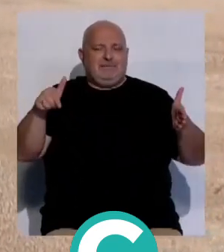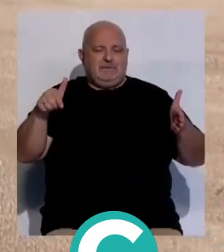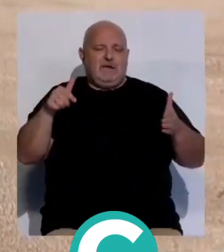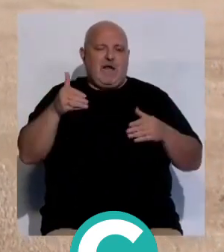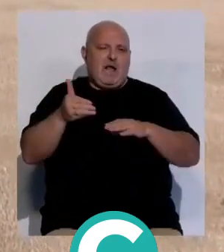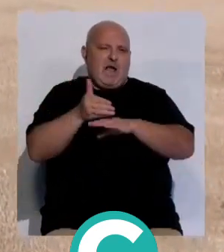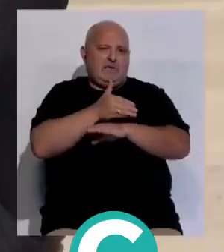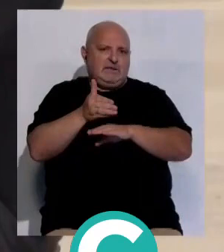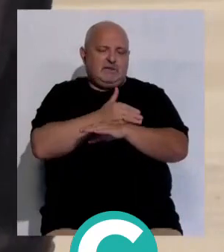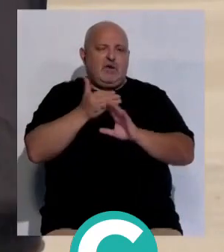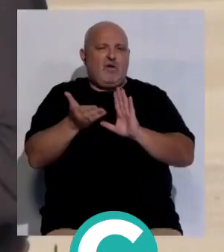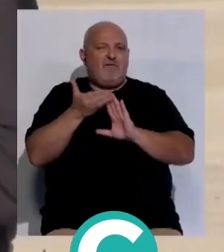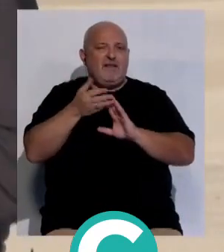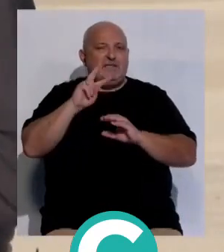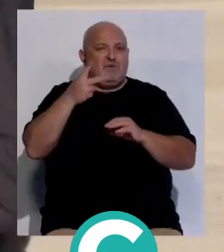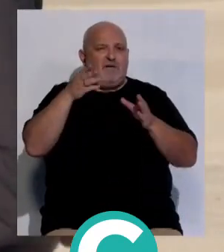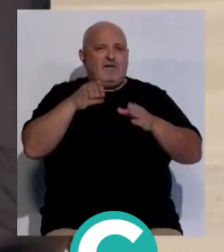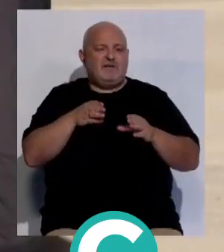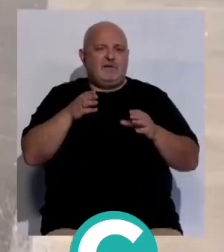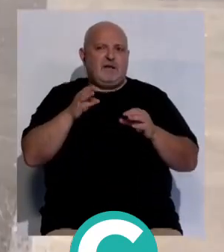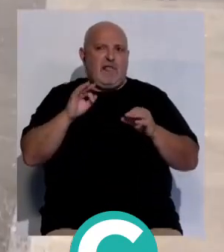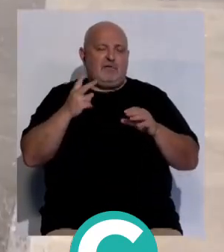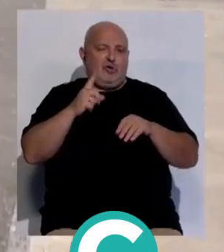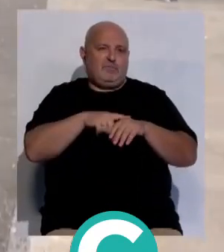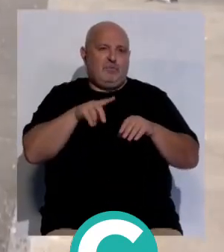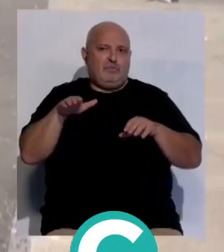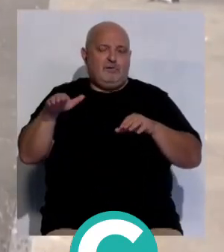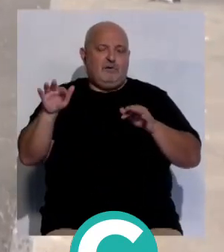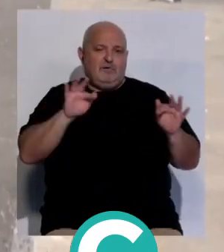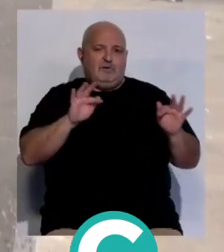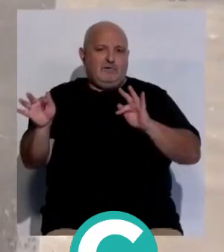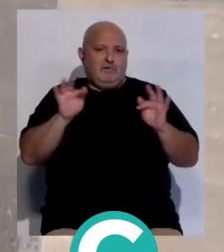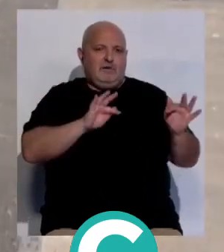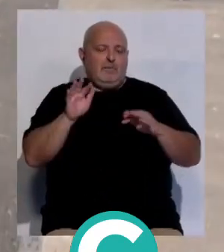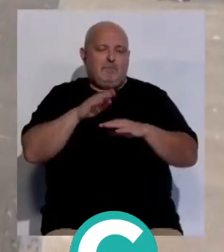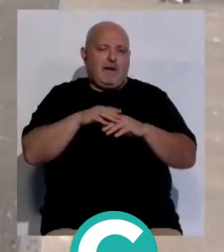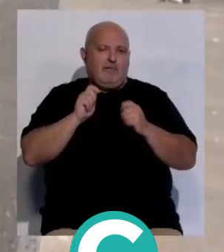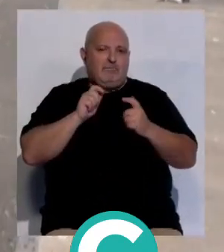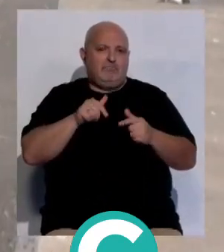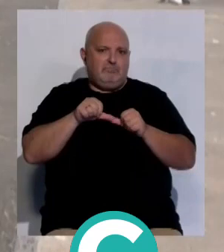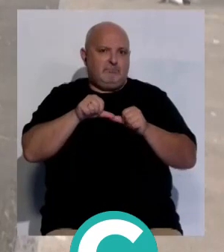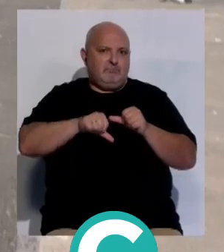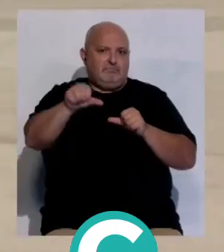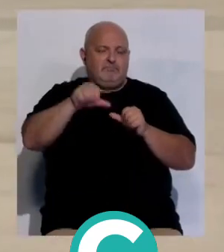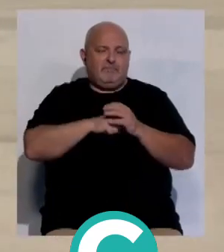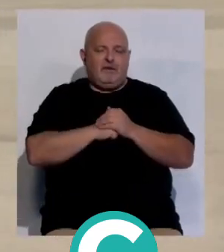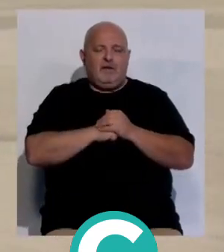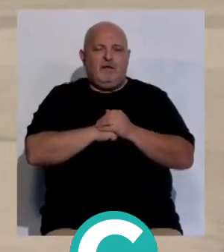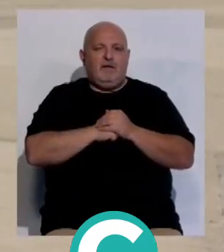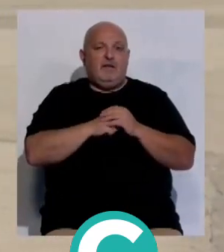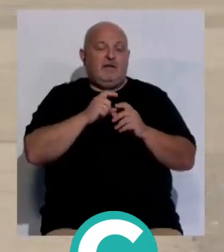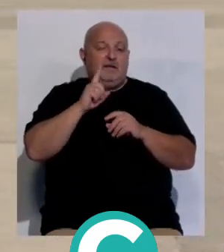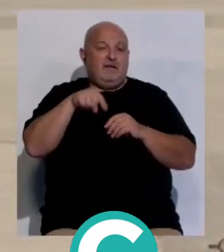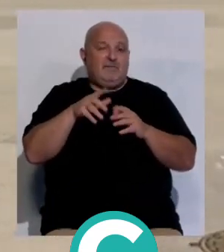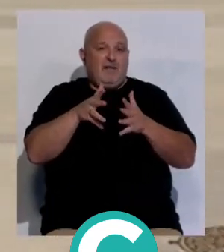estar operativo. Digamos que las obras de la segunda fase deben de coexistir con las obras del concesionario para instalarse aquí en la nueva terminal. Cabe